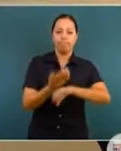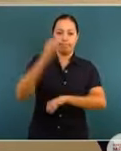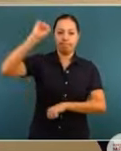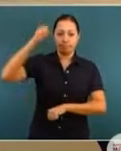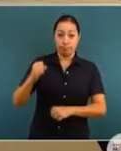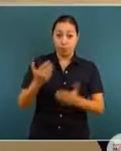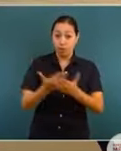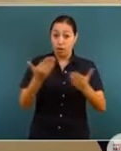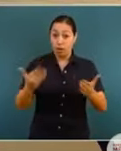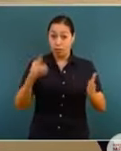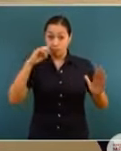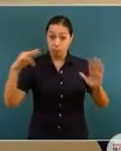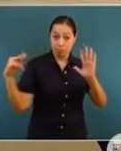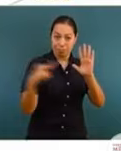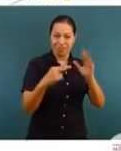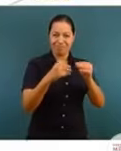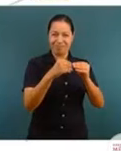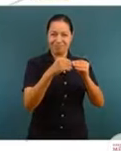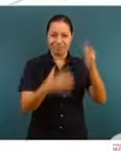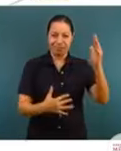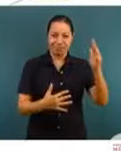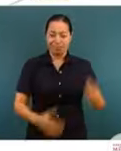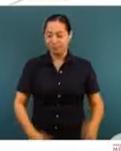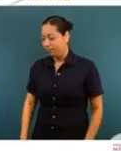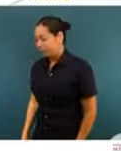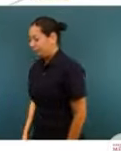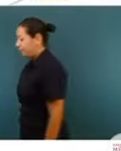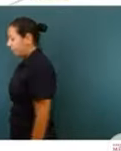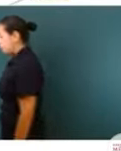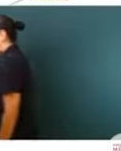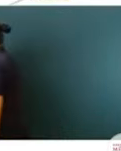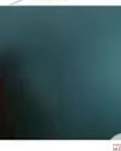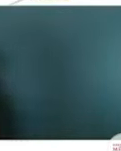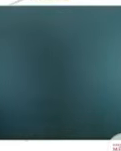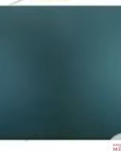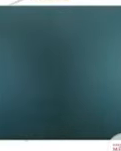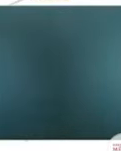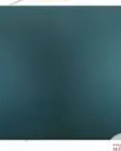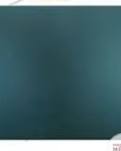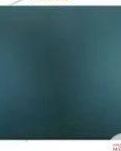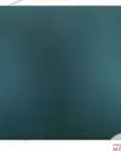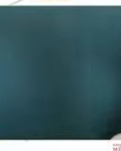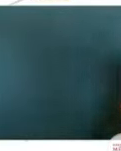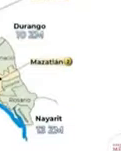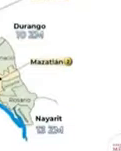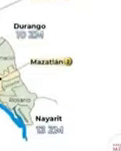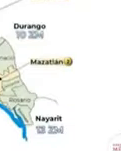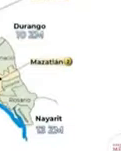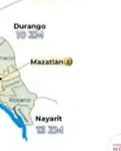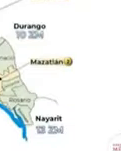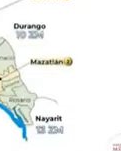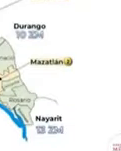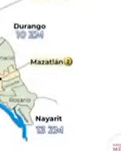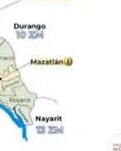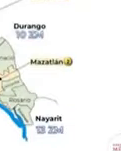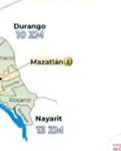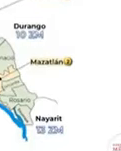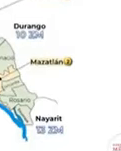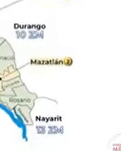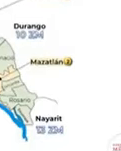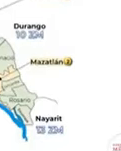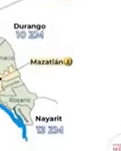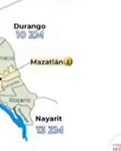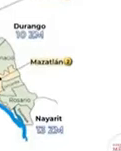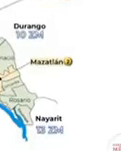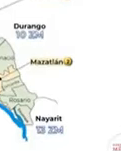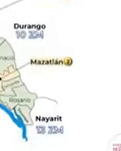observar en las láminas 18 municipios con los que cuenta el Estado, tres de ellos, lo que es Culiacán, Mazatlán